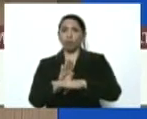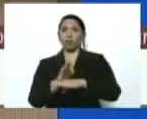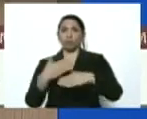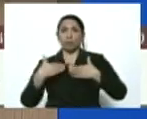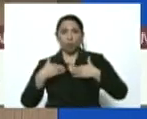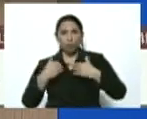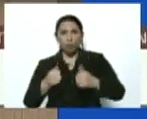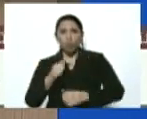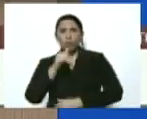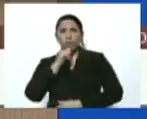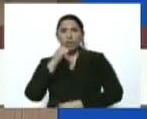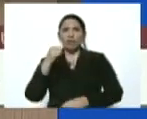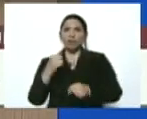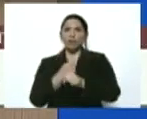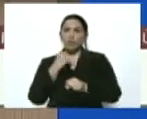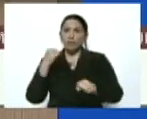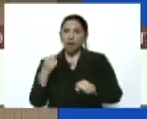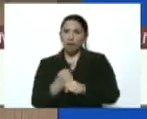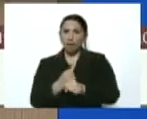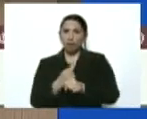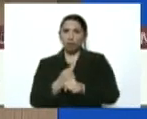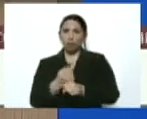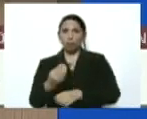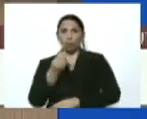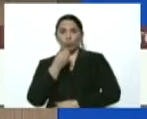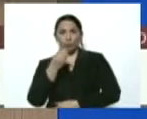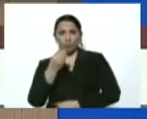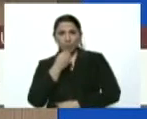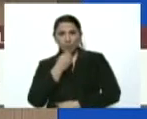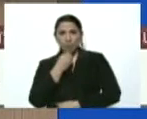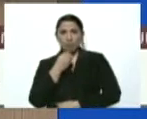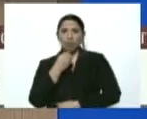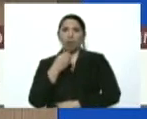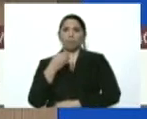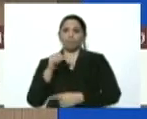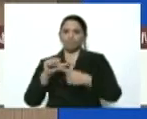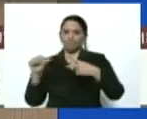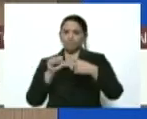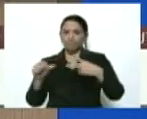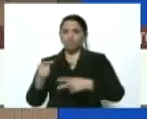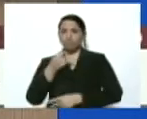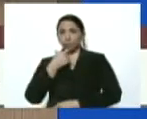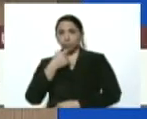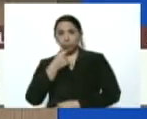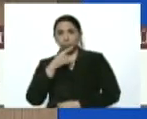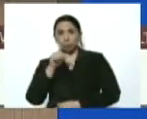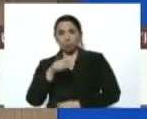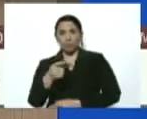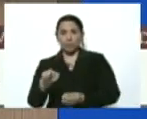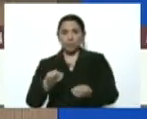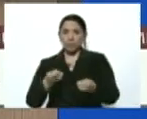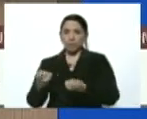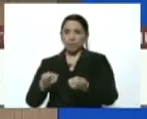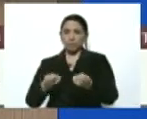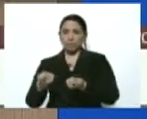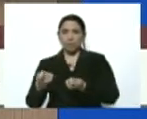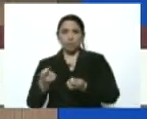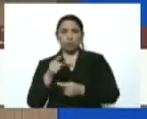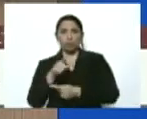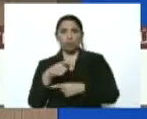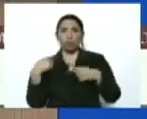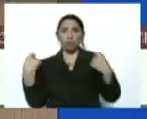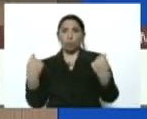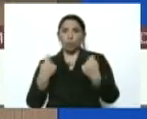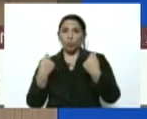están laborando en el área de los alimentos, en el área de los medicamentos y de los servicios. En esta jornada de